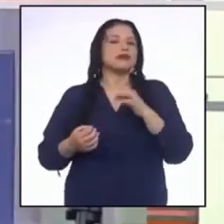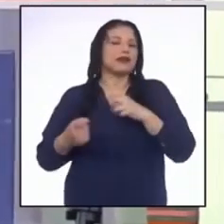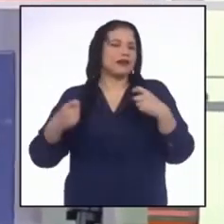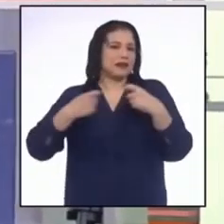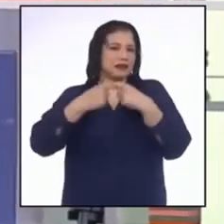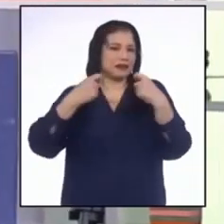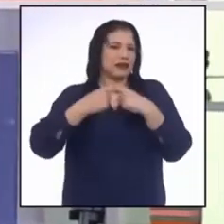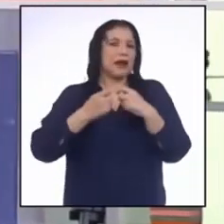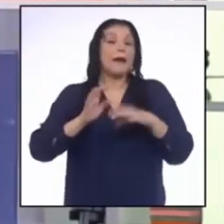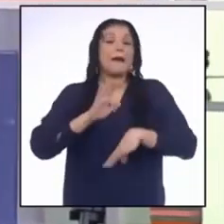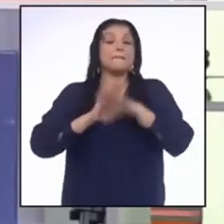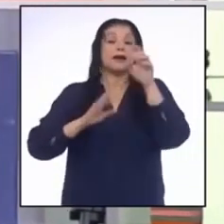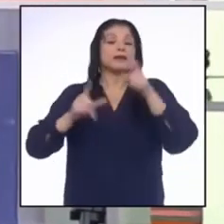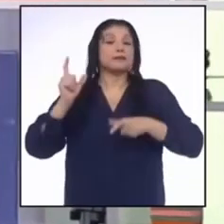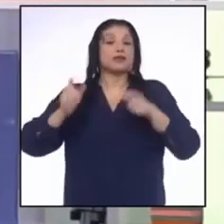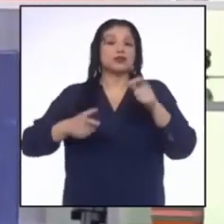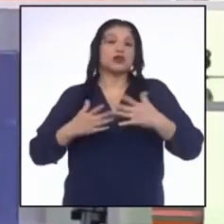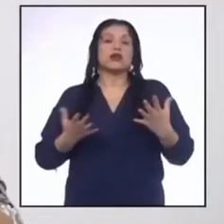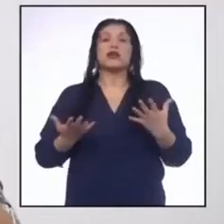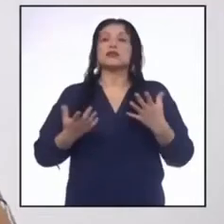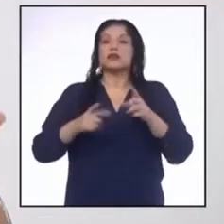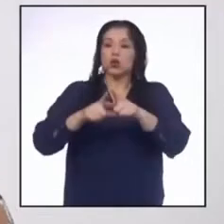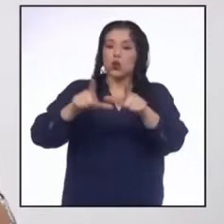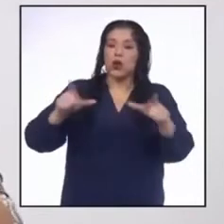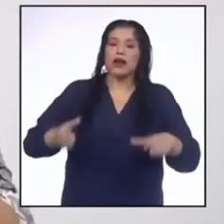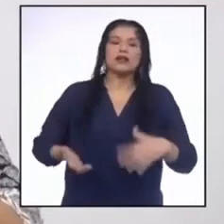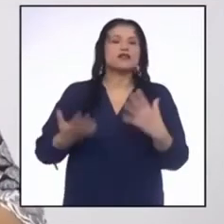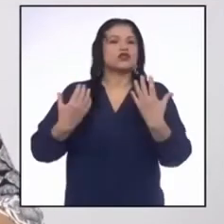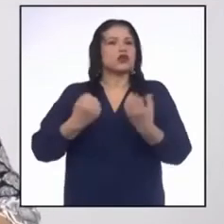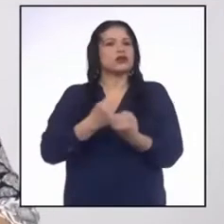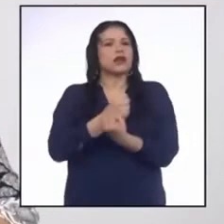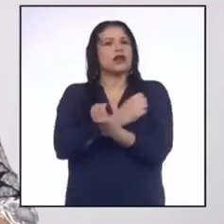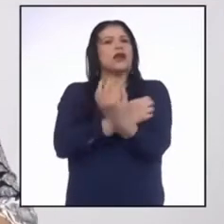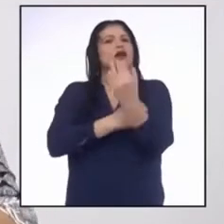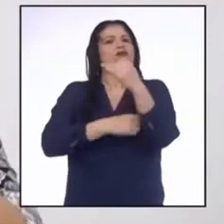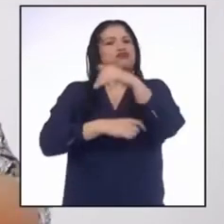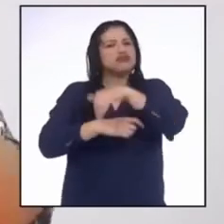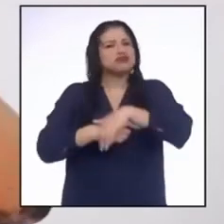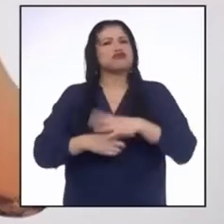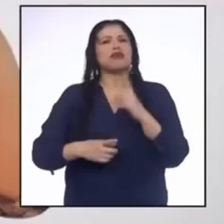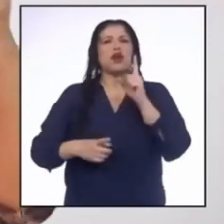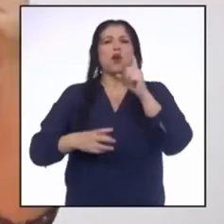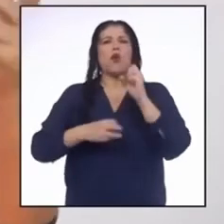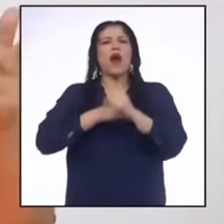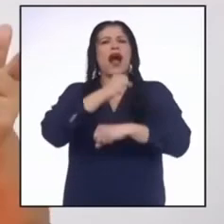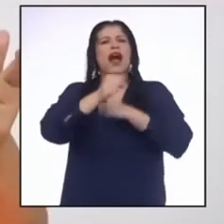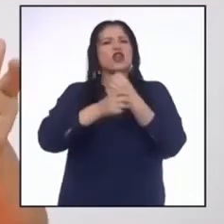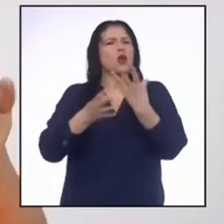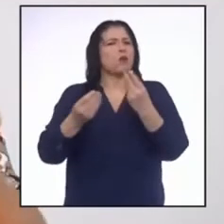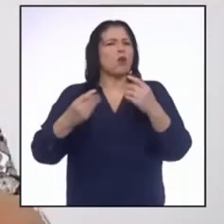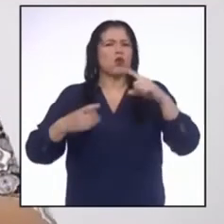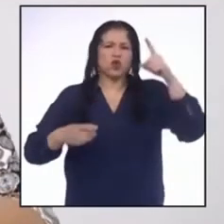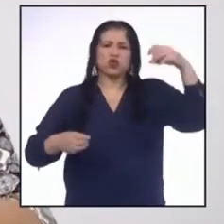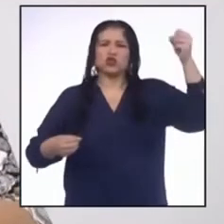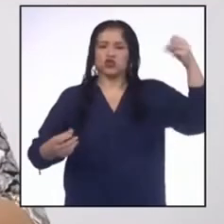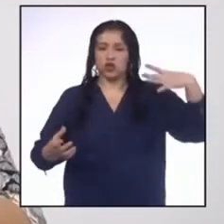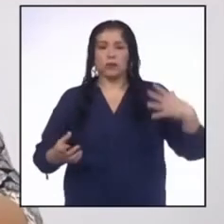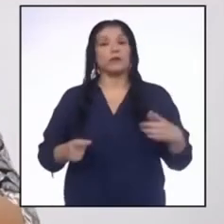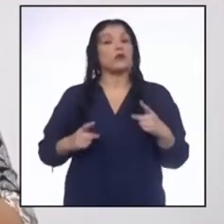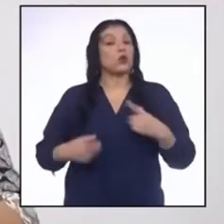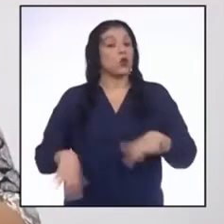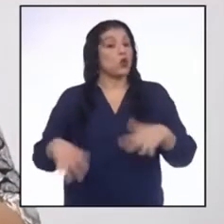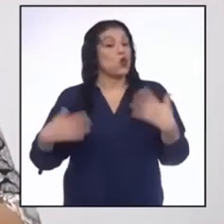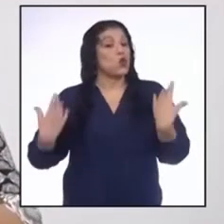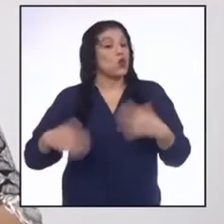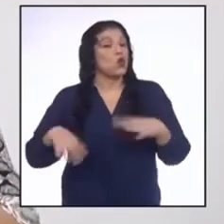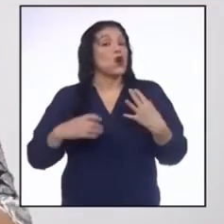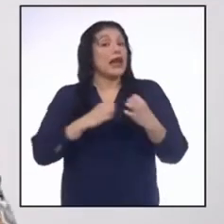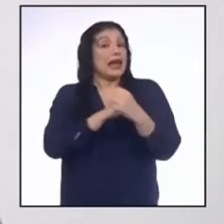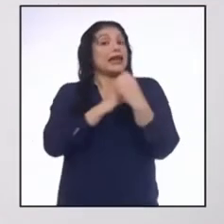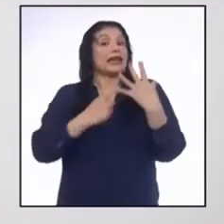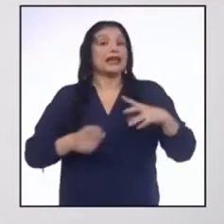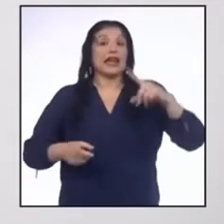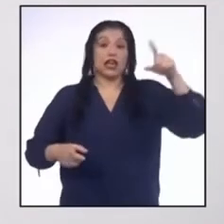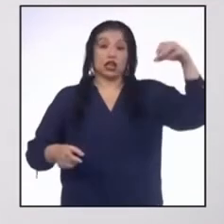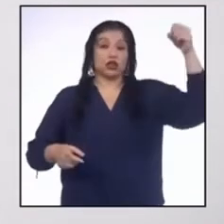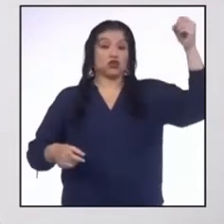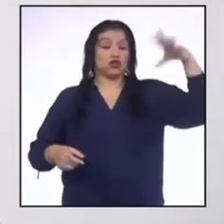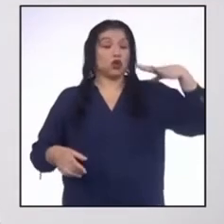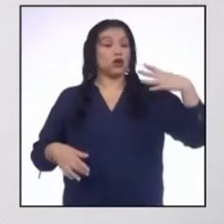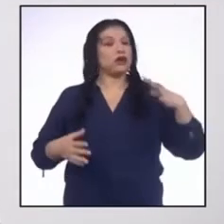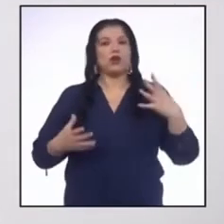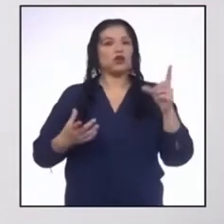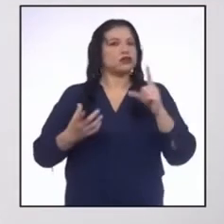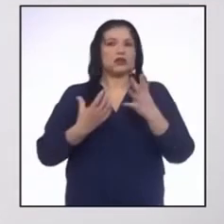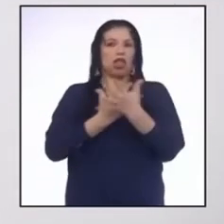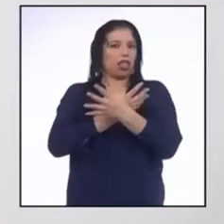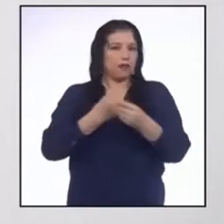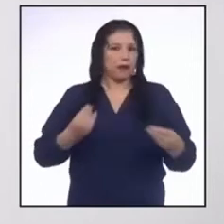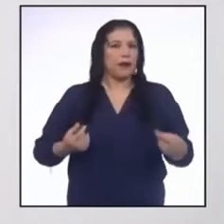que tienen sol la mayor parte del año. Muy cierto. La energía solar es inextinguible, pero ese